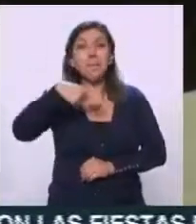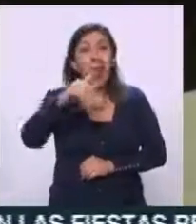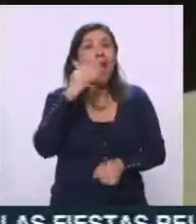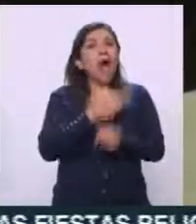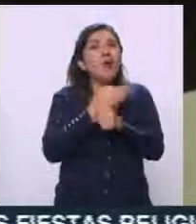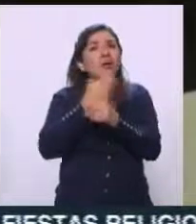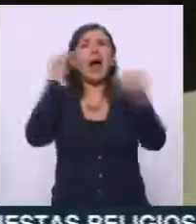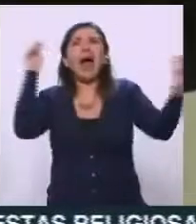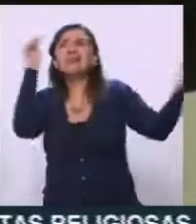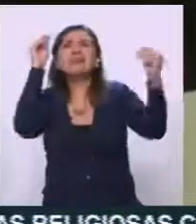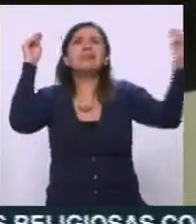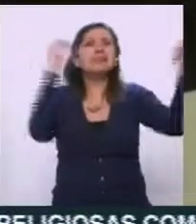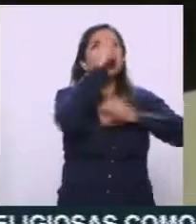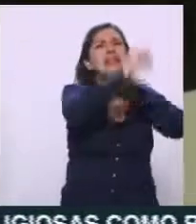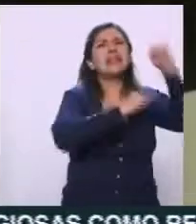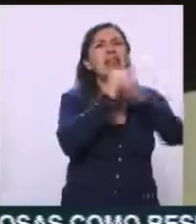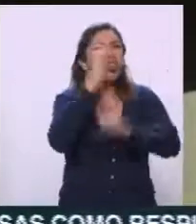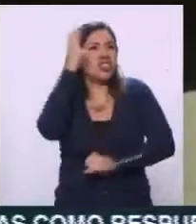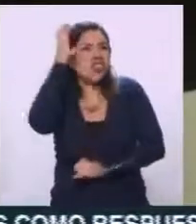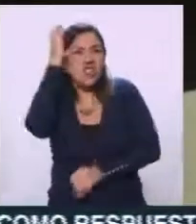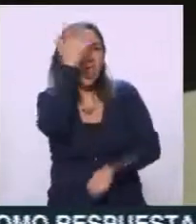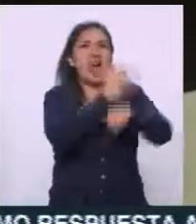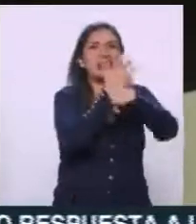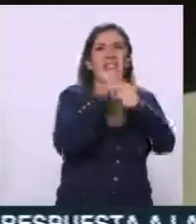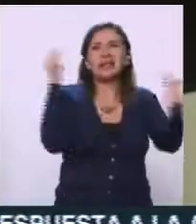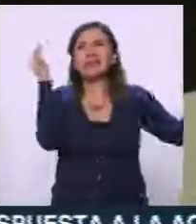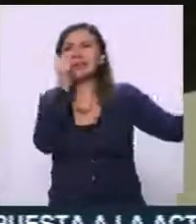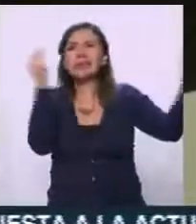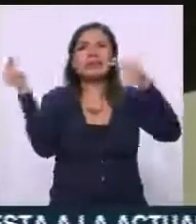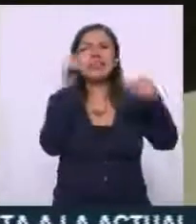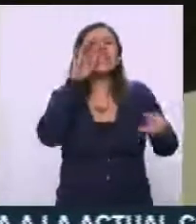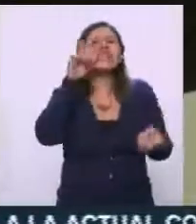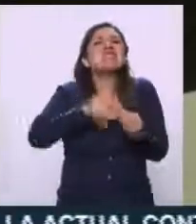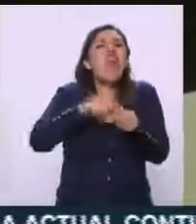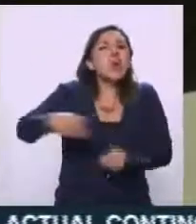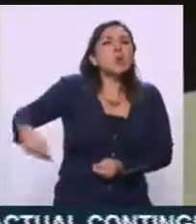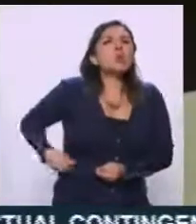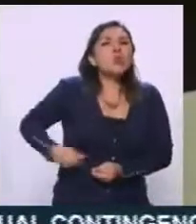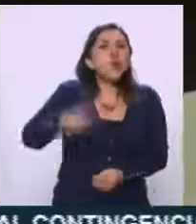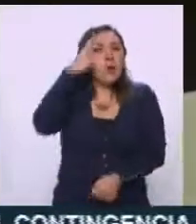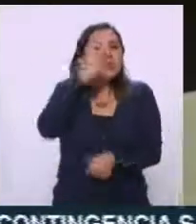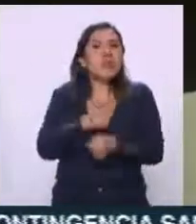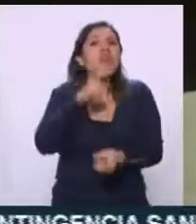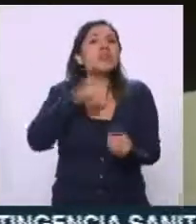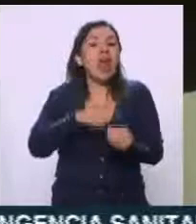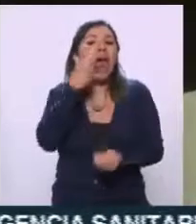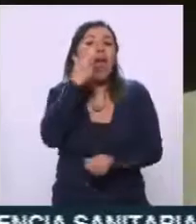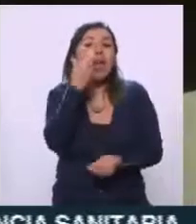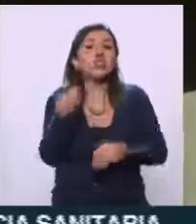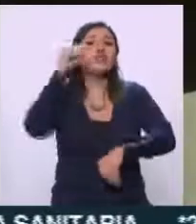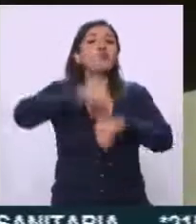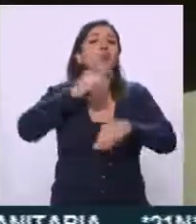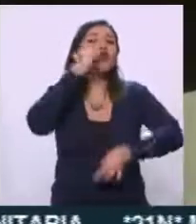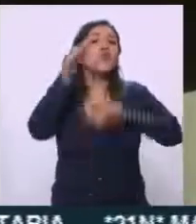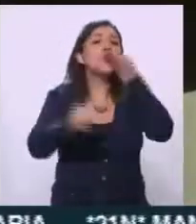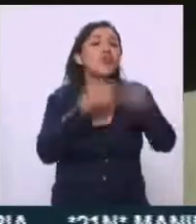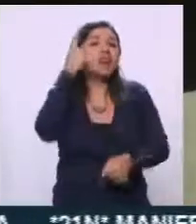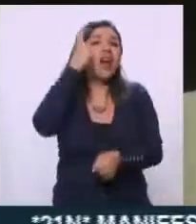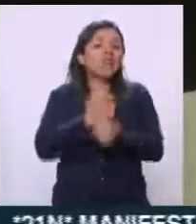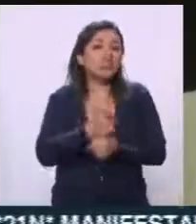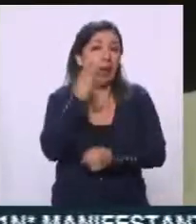internacionales de China y Estados Unidos, para ver quién le echa la culpa a quién, pues fue que se posicionó esta noticia,